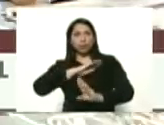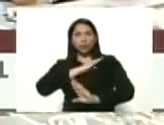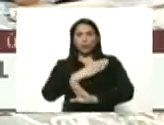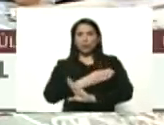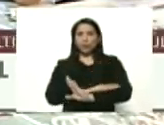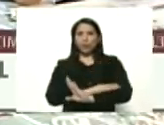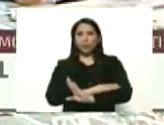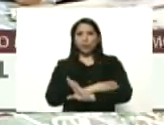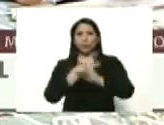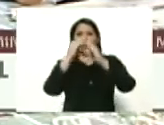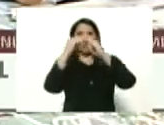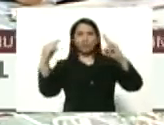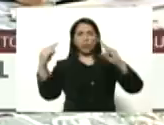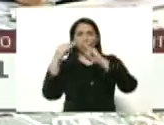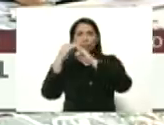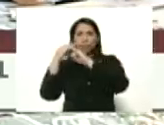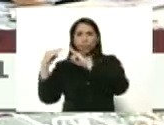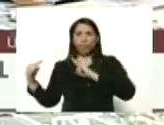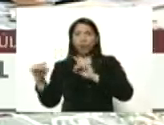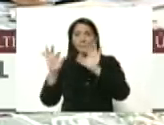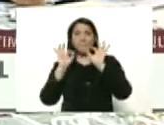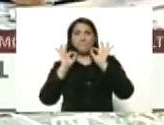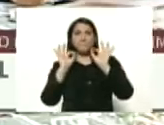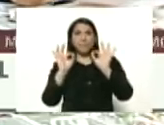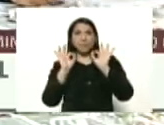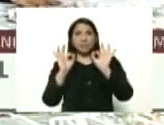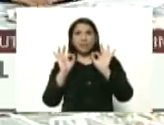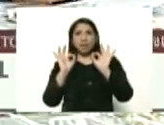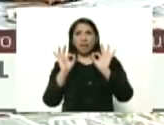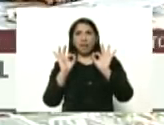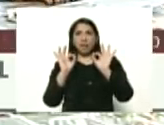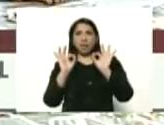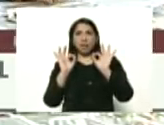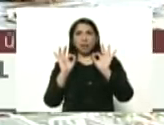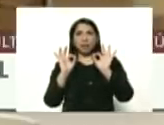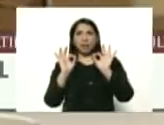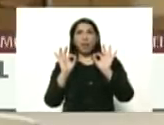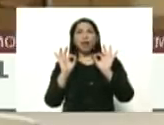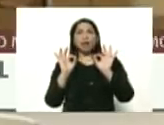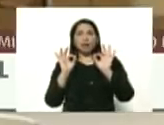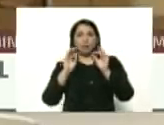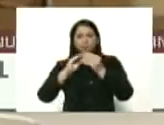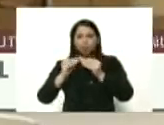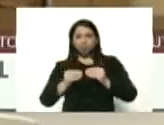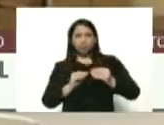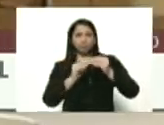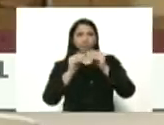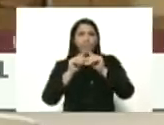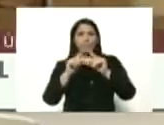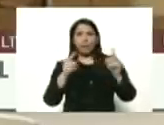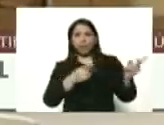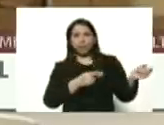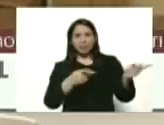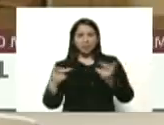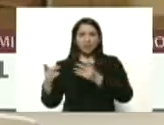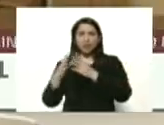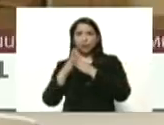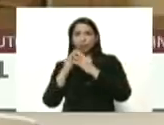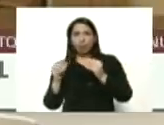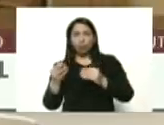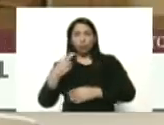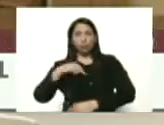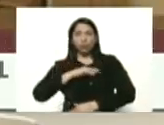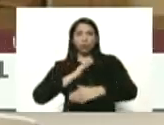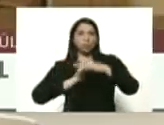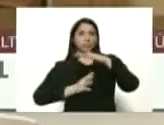con campamentos especiales que están especializados y acondicionados para recibir a todos nuestros migrantes